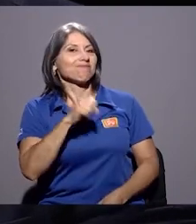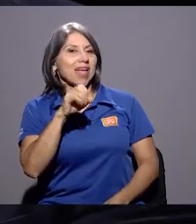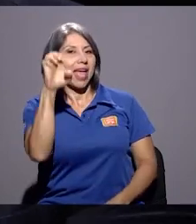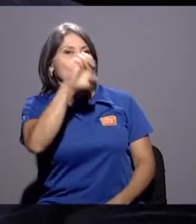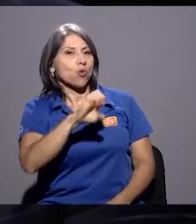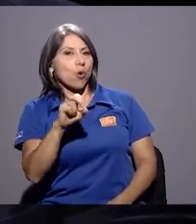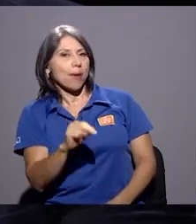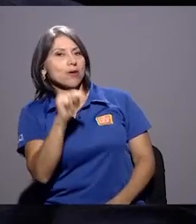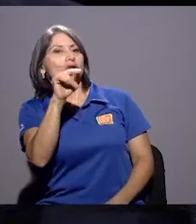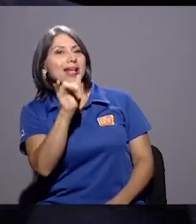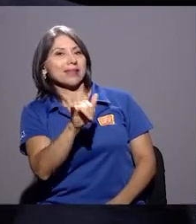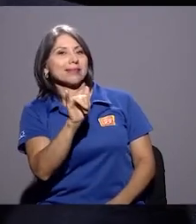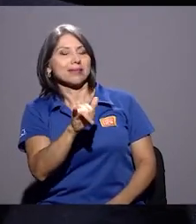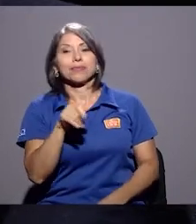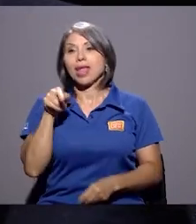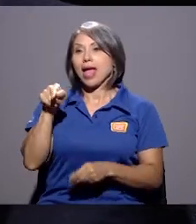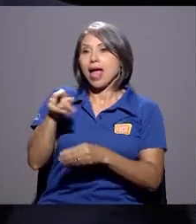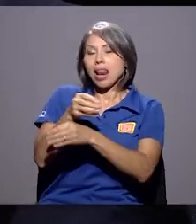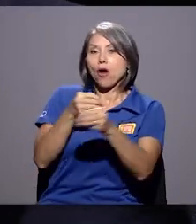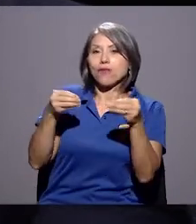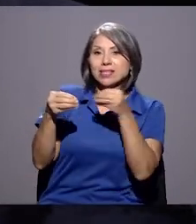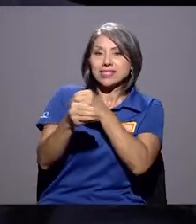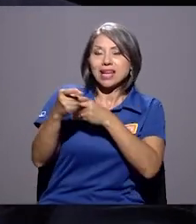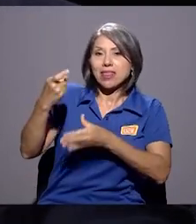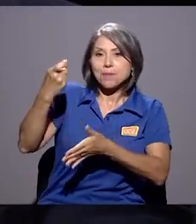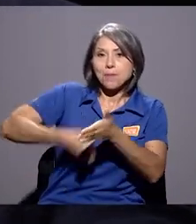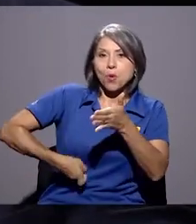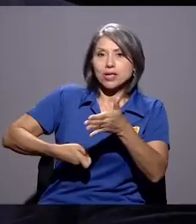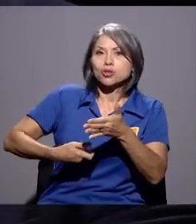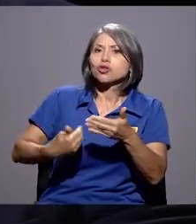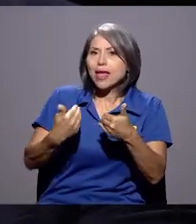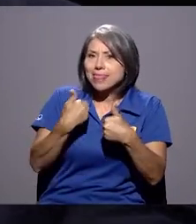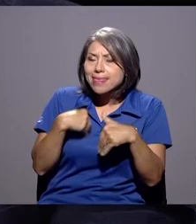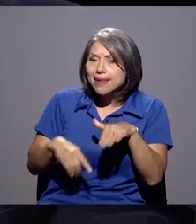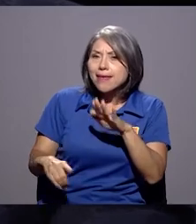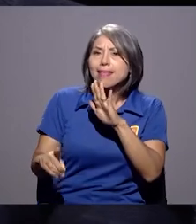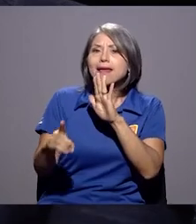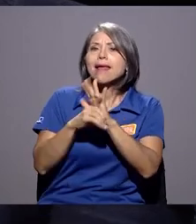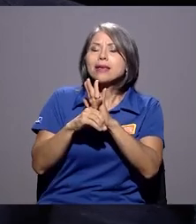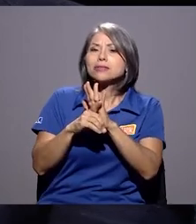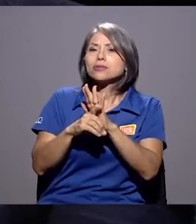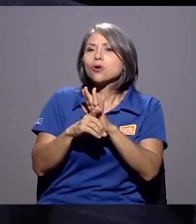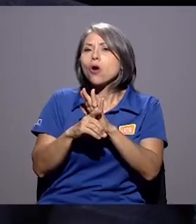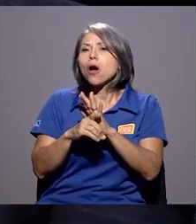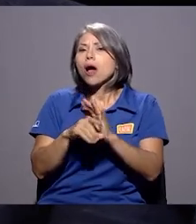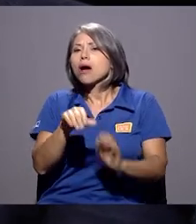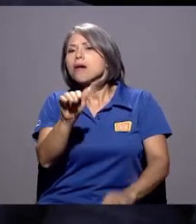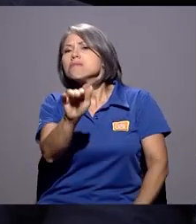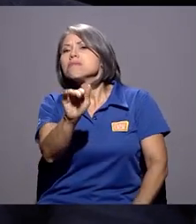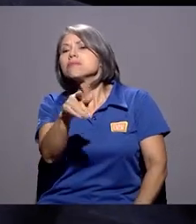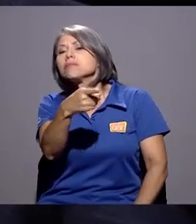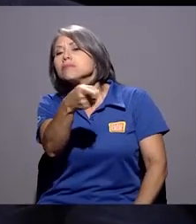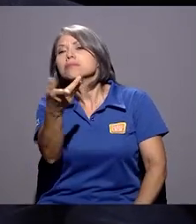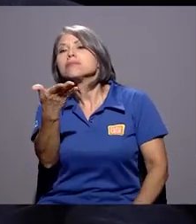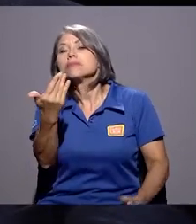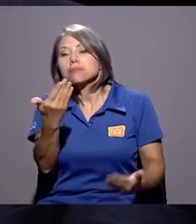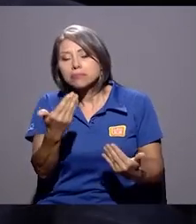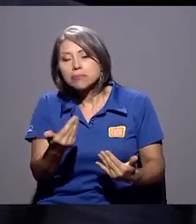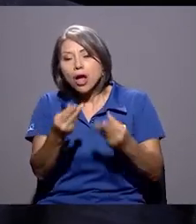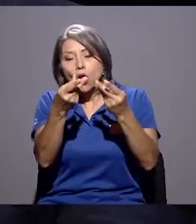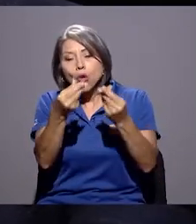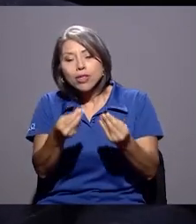ahí la oficina de impuestos tiene todo el derecho a reclamarte que pongas la